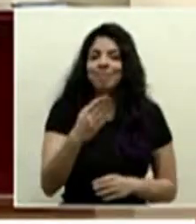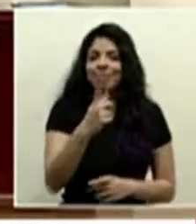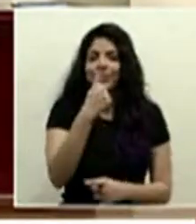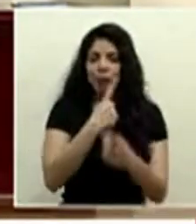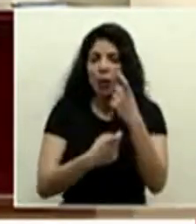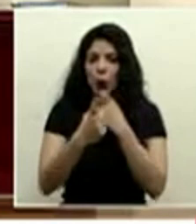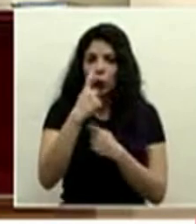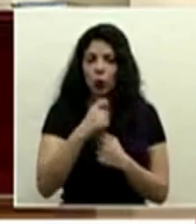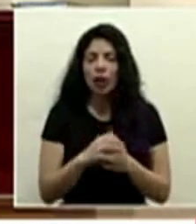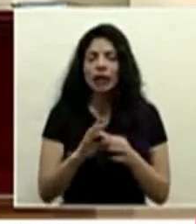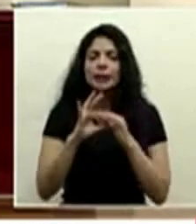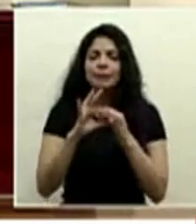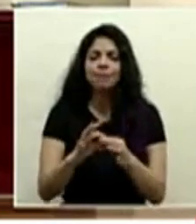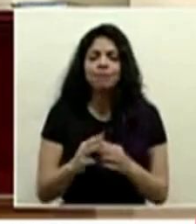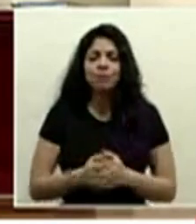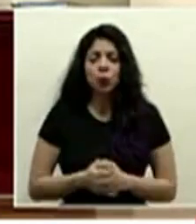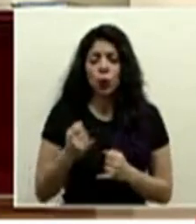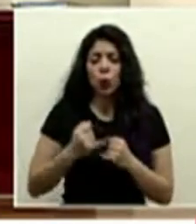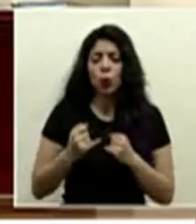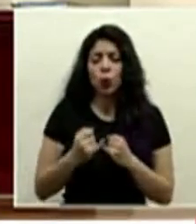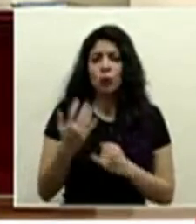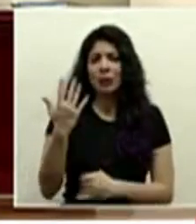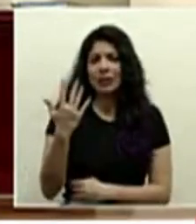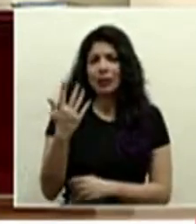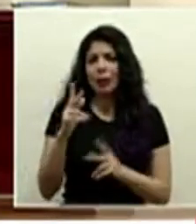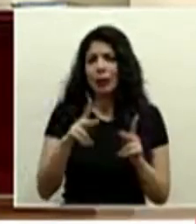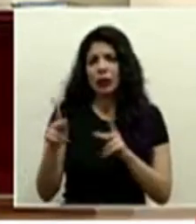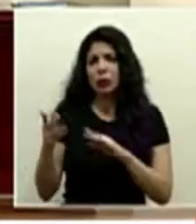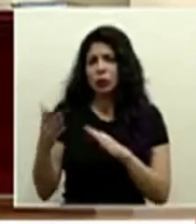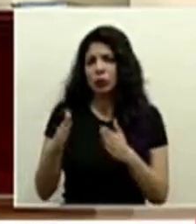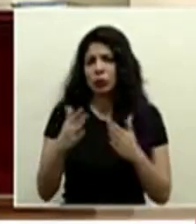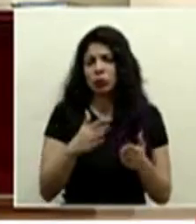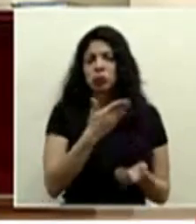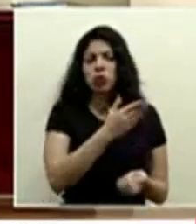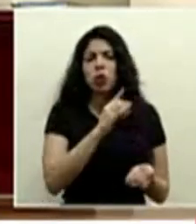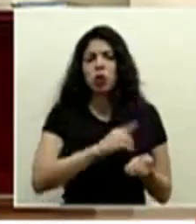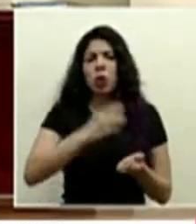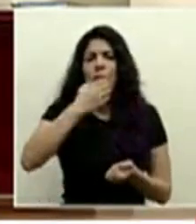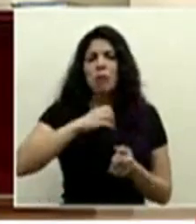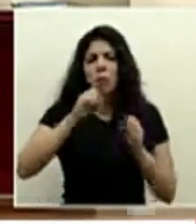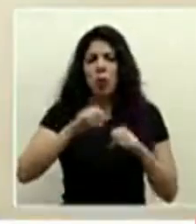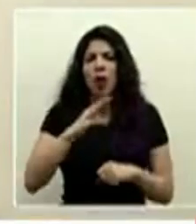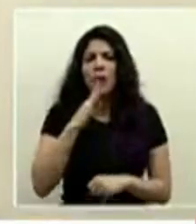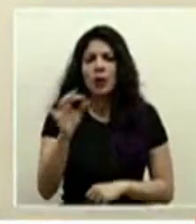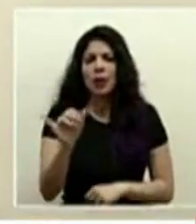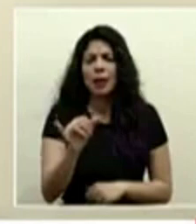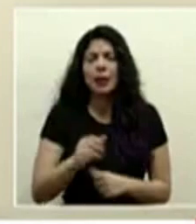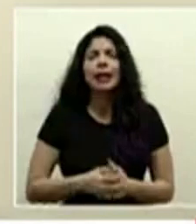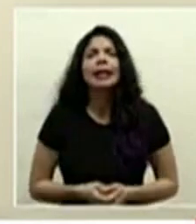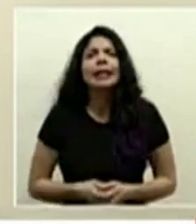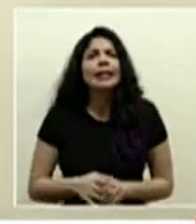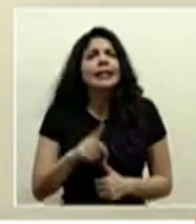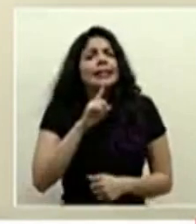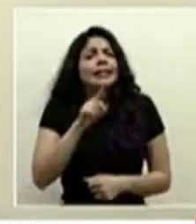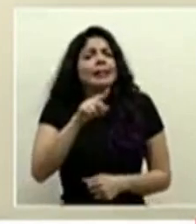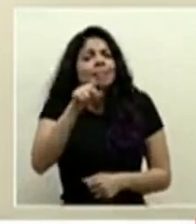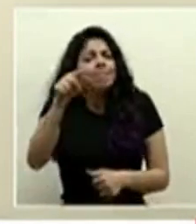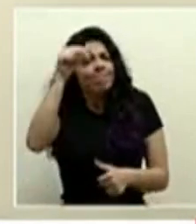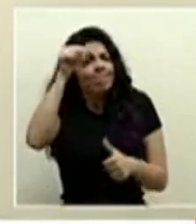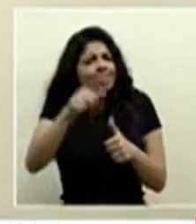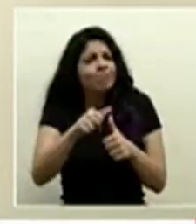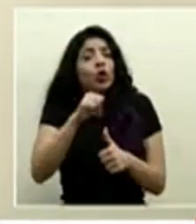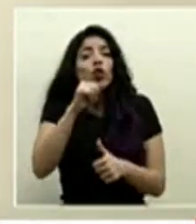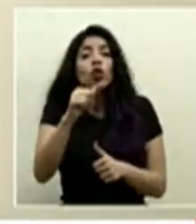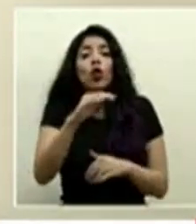preguntas con respecto a las últimas 5 muertes y yo creo que también aquí el doctor Macaya se puede referir pero en realidad recordemos no